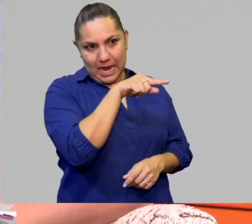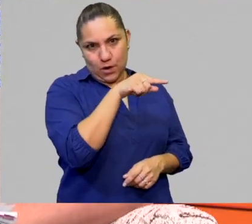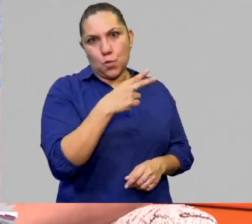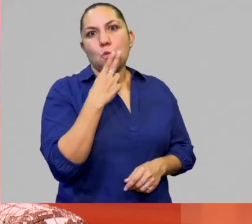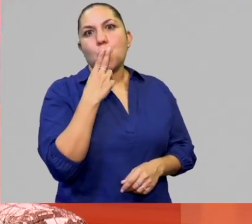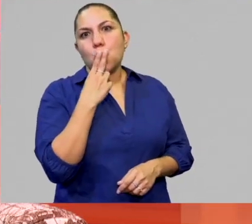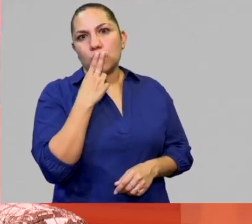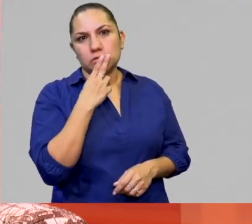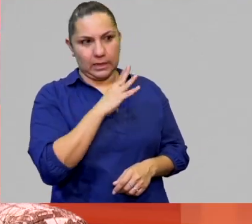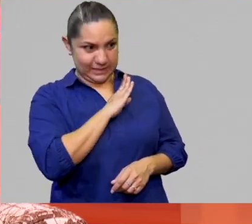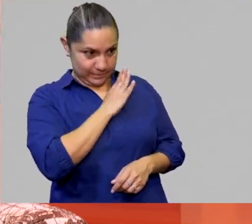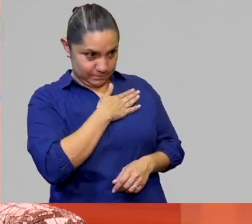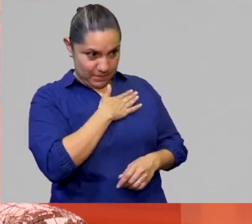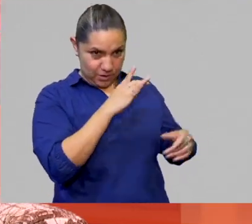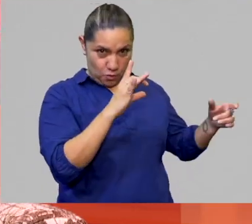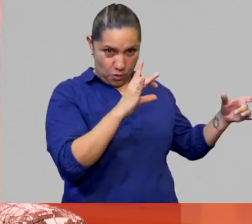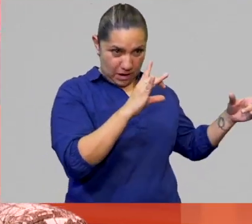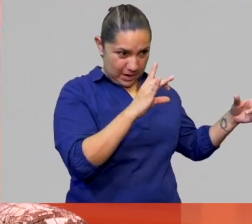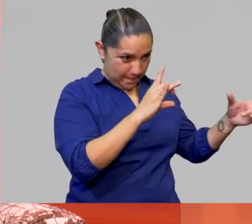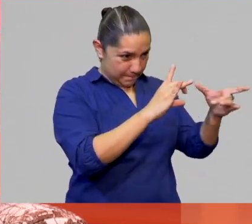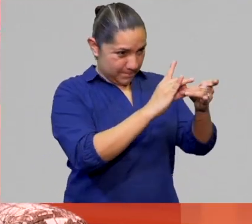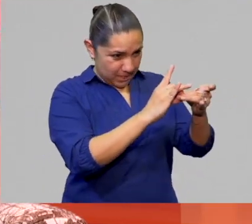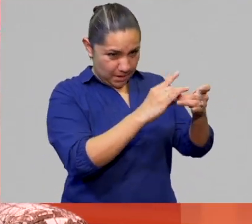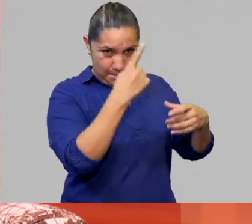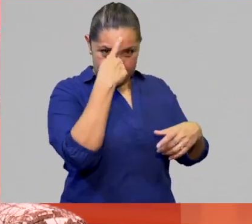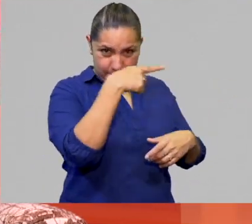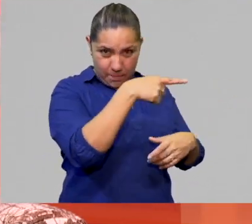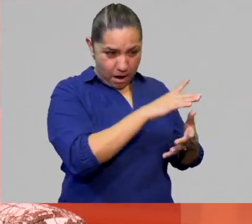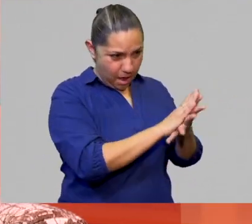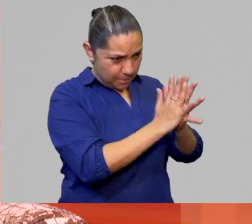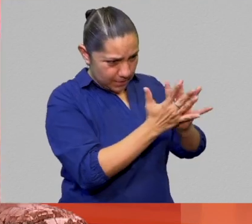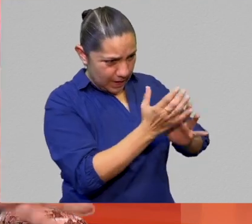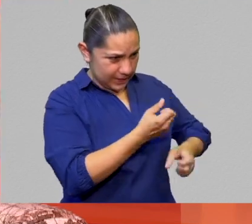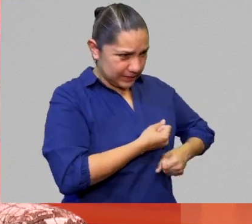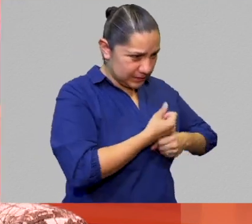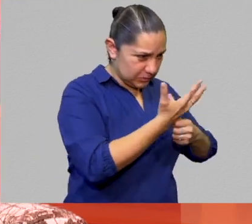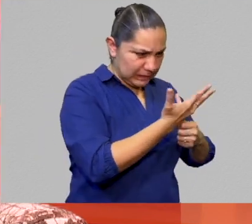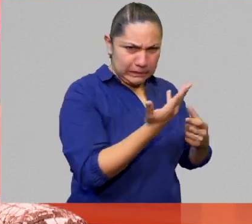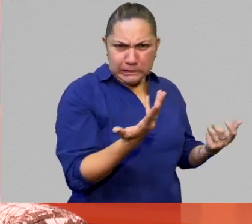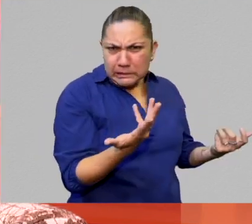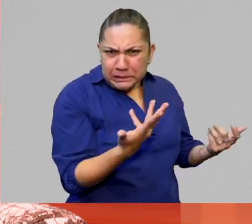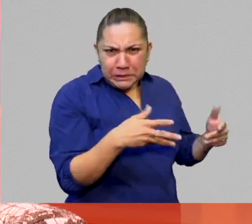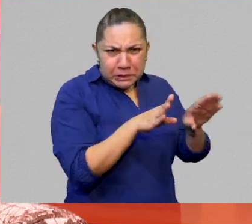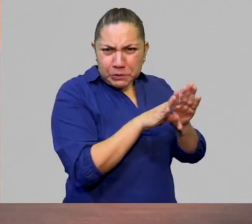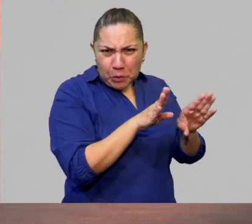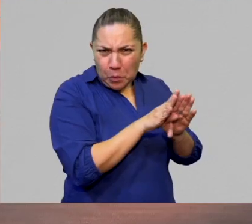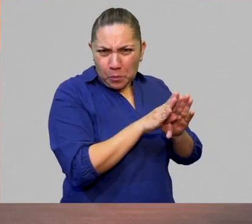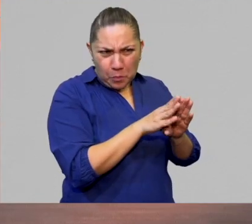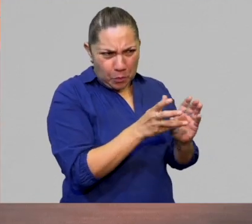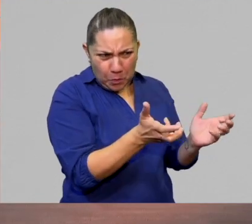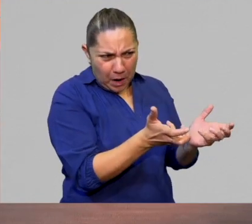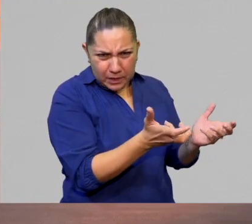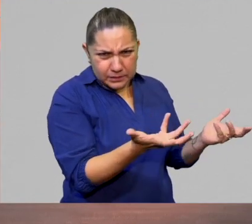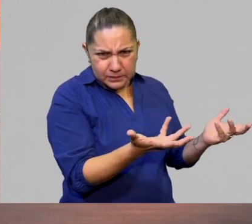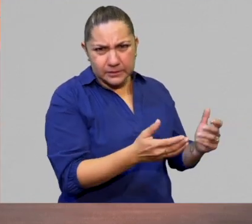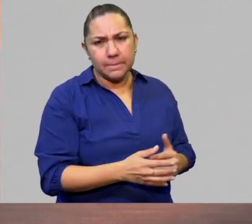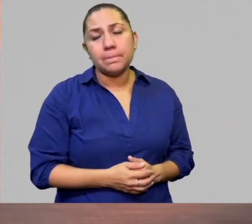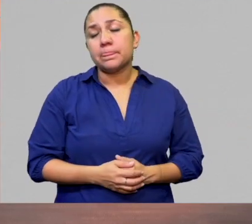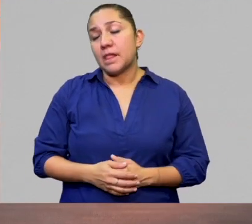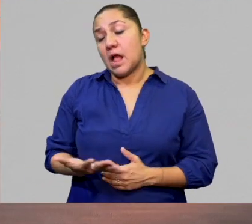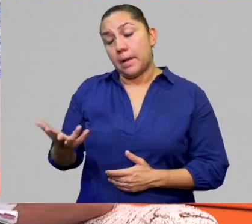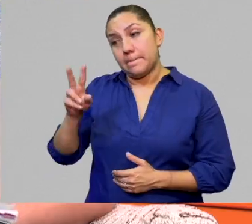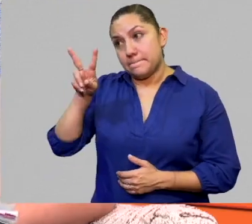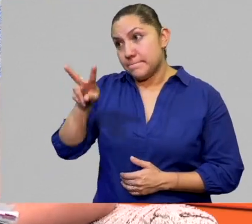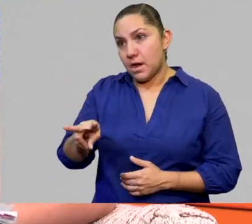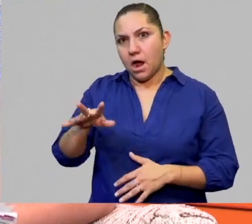poder expresarse. Y esa transformación, o sea, ¿cómo llegas a eso? Muchas veces sí se ve forzado.